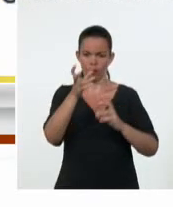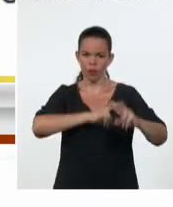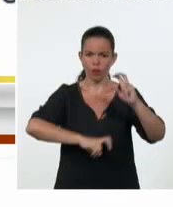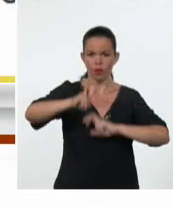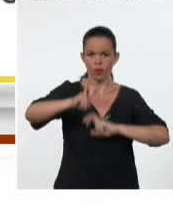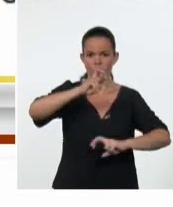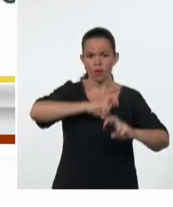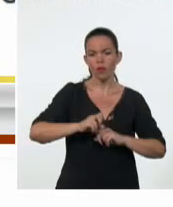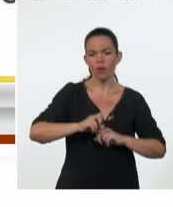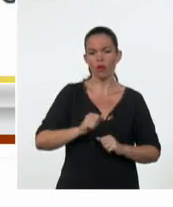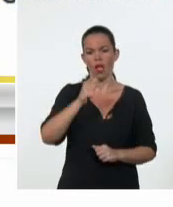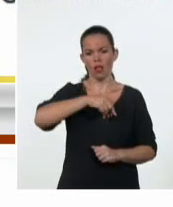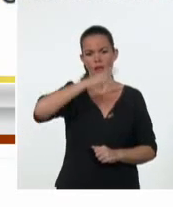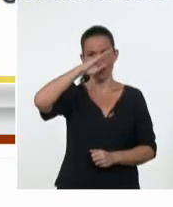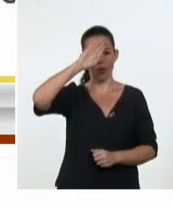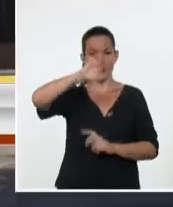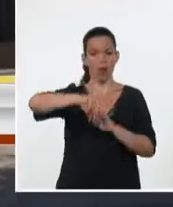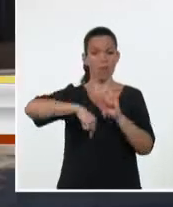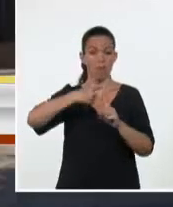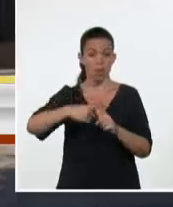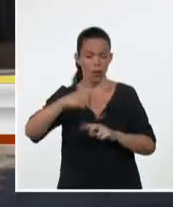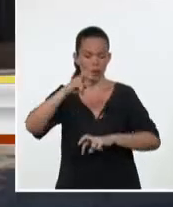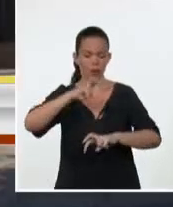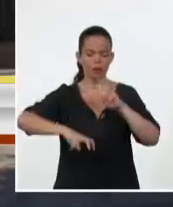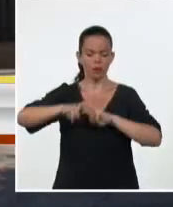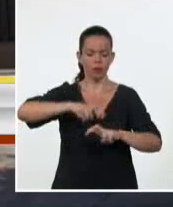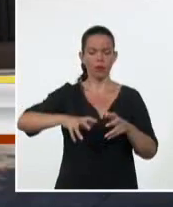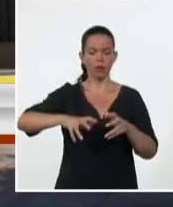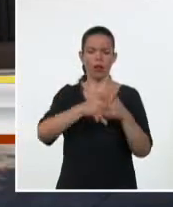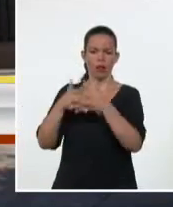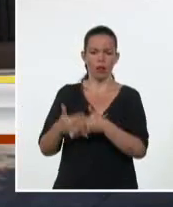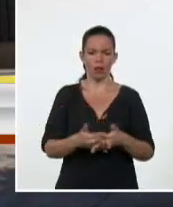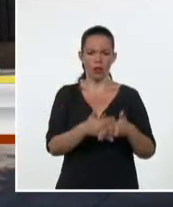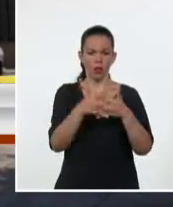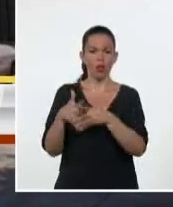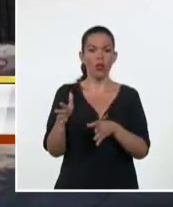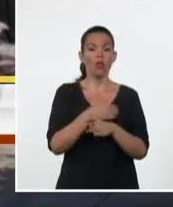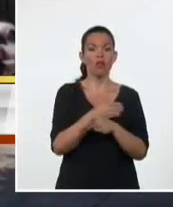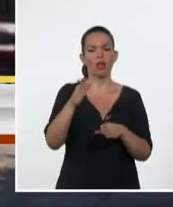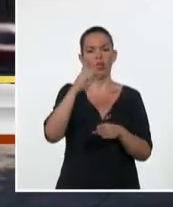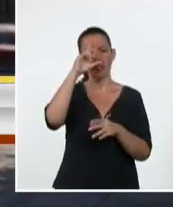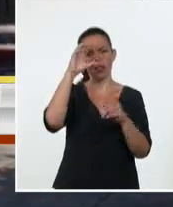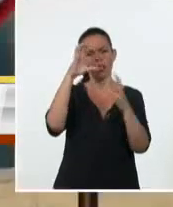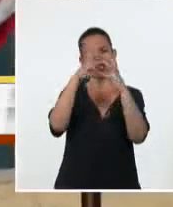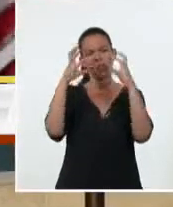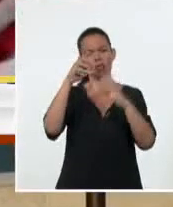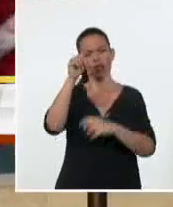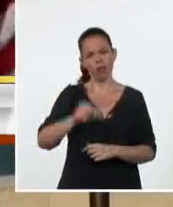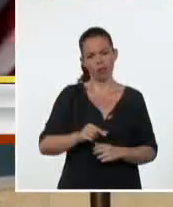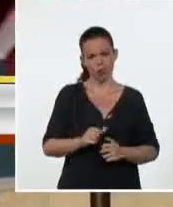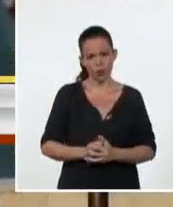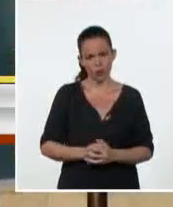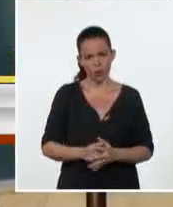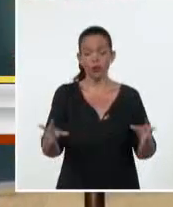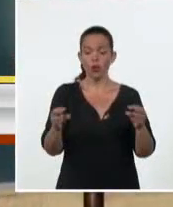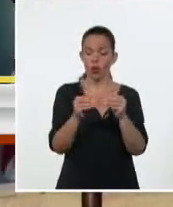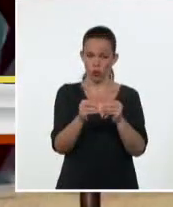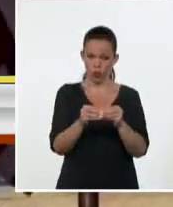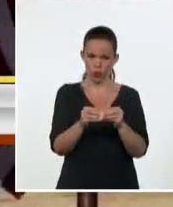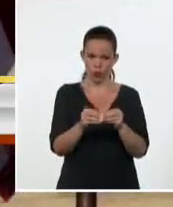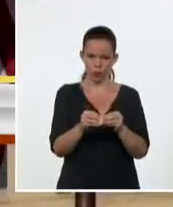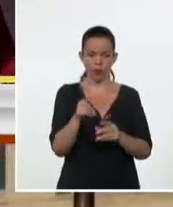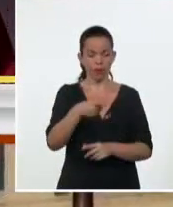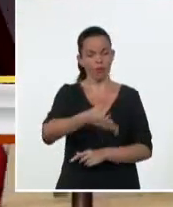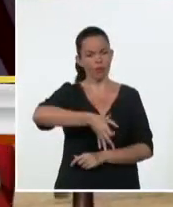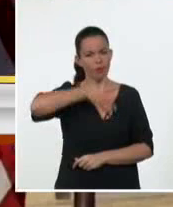y científicos quienes tras una rigurosa investigación realizaron el informe Jason. El titular de Relaciones Exteriores